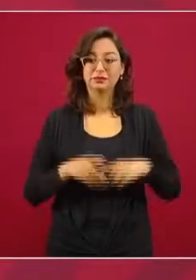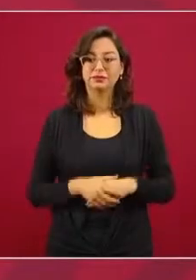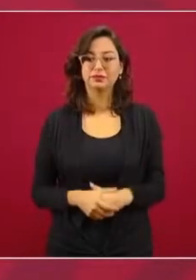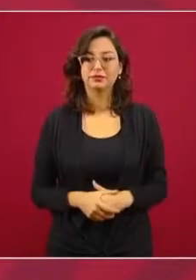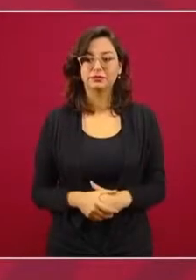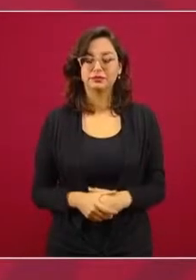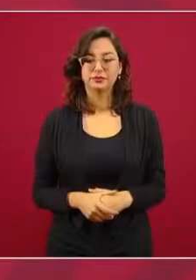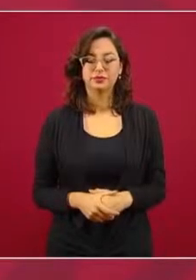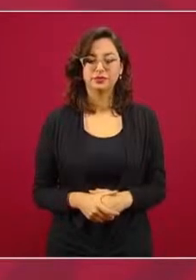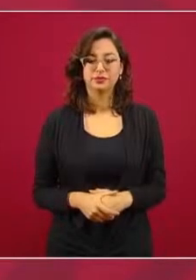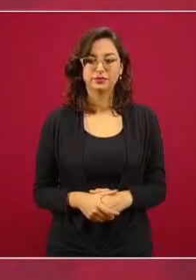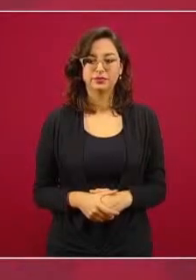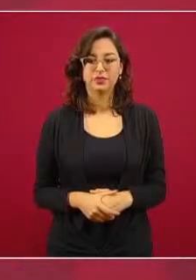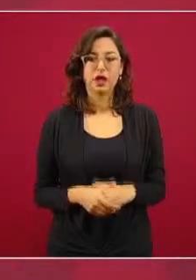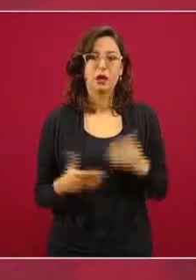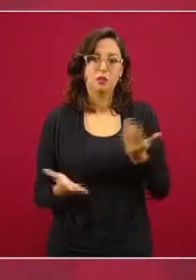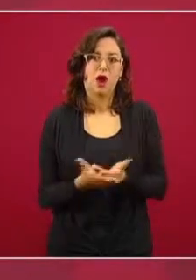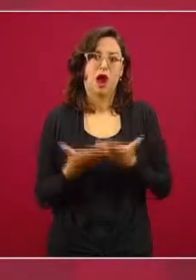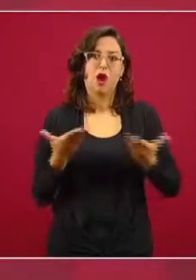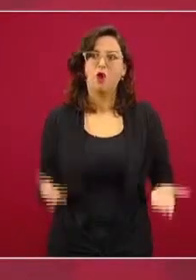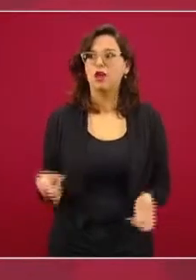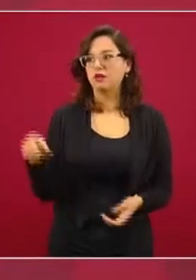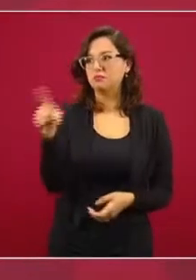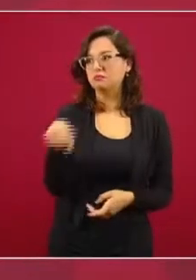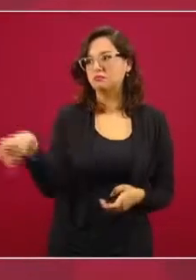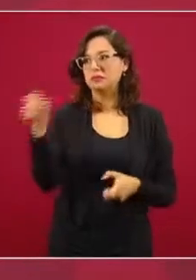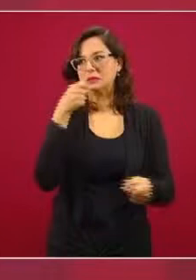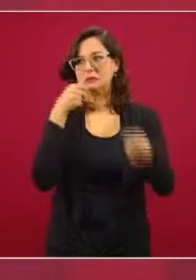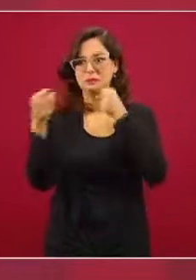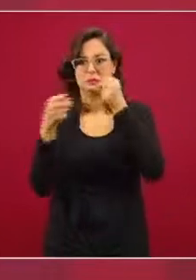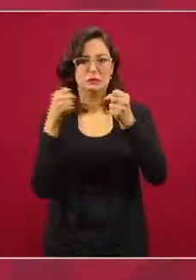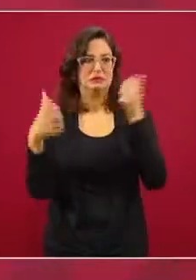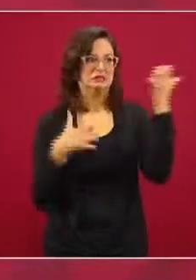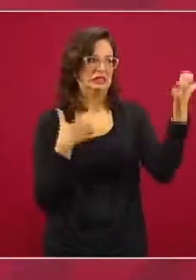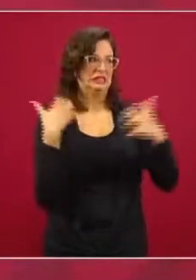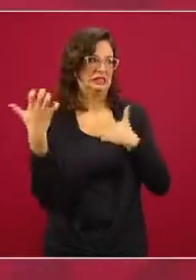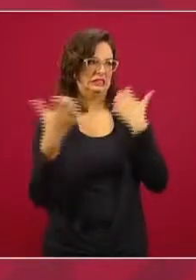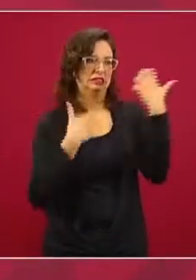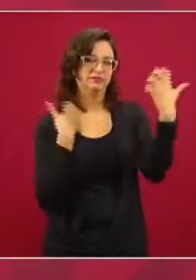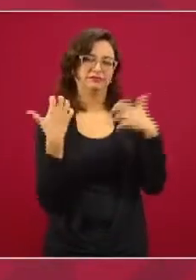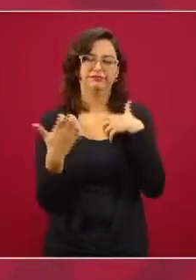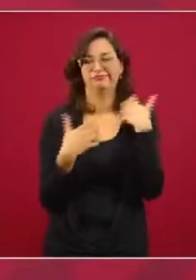Entonces, por eso el enojo son dos cosas.